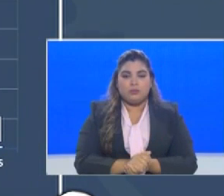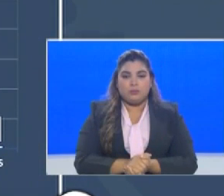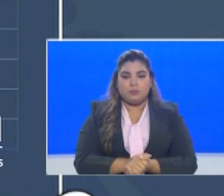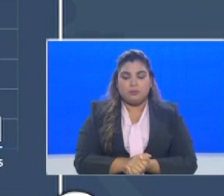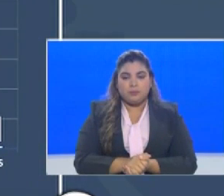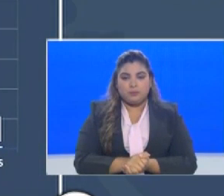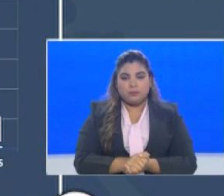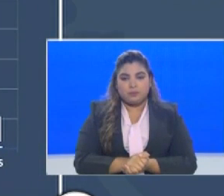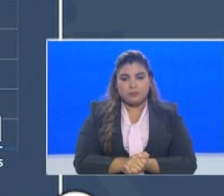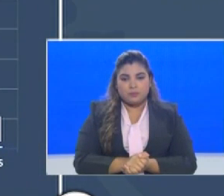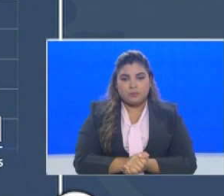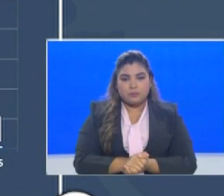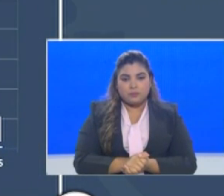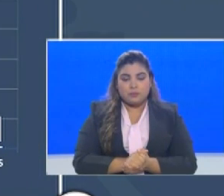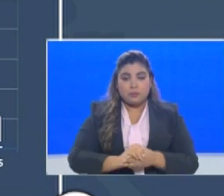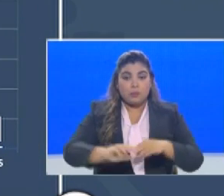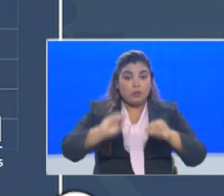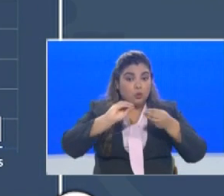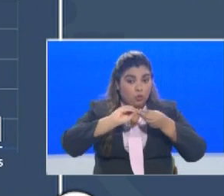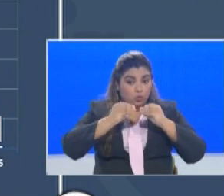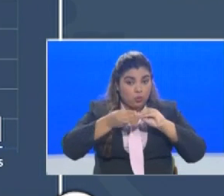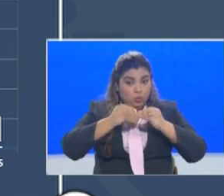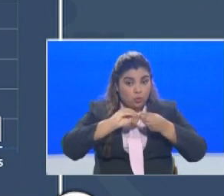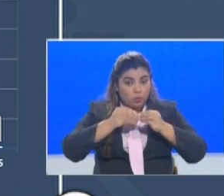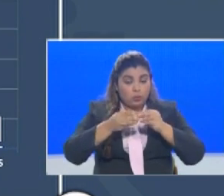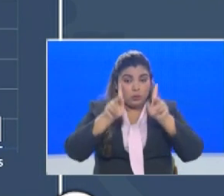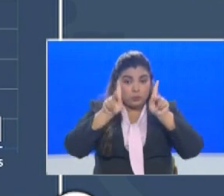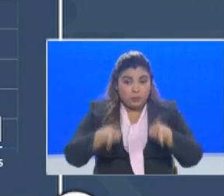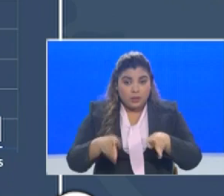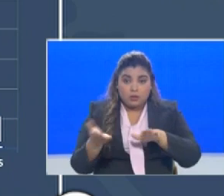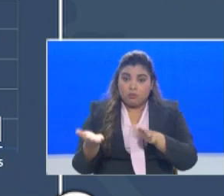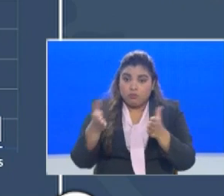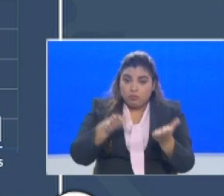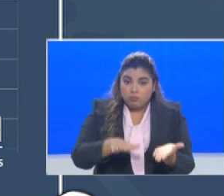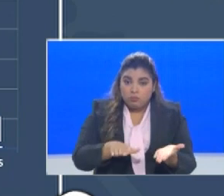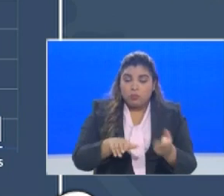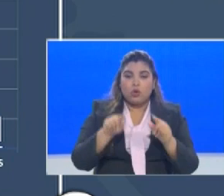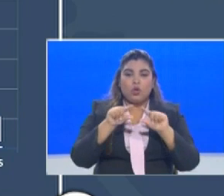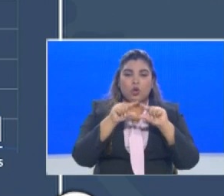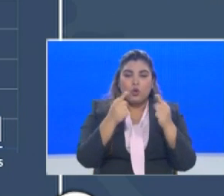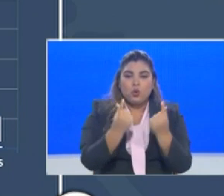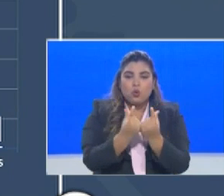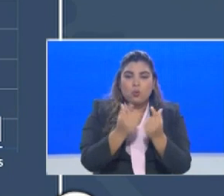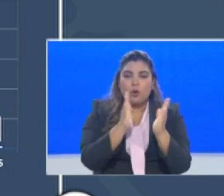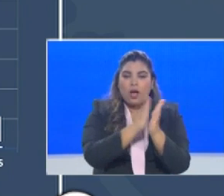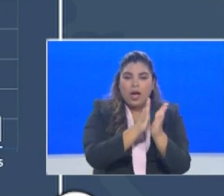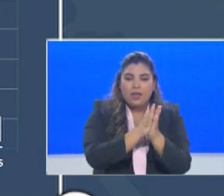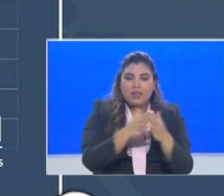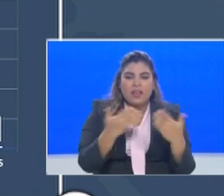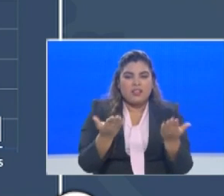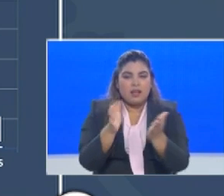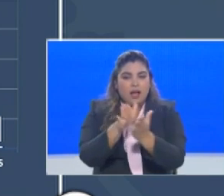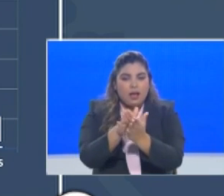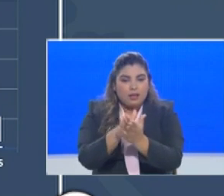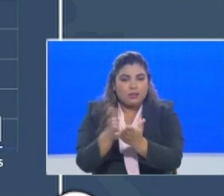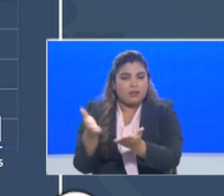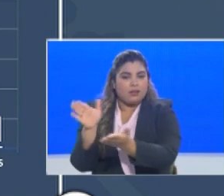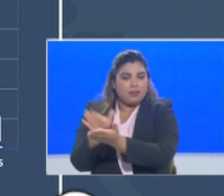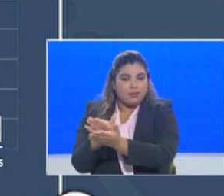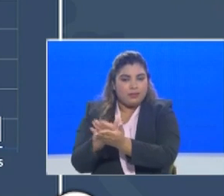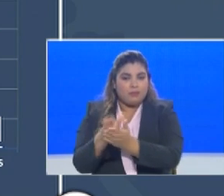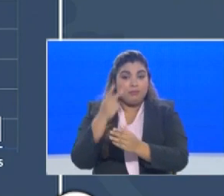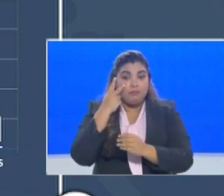En cuanto al número de casos y defunciones por grupo de edad, aquí cabe señalar que las